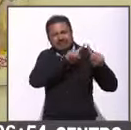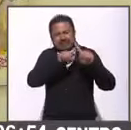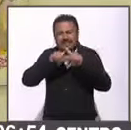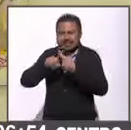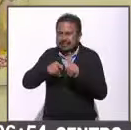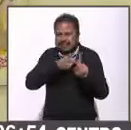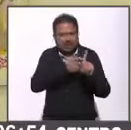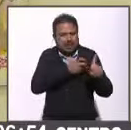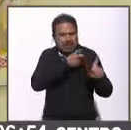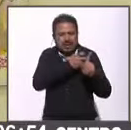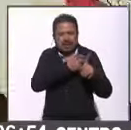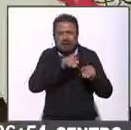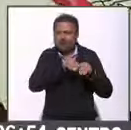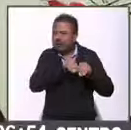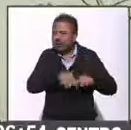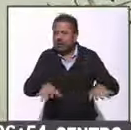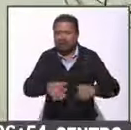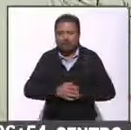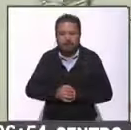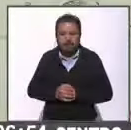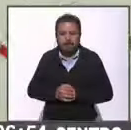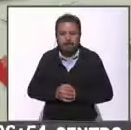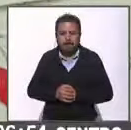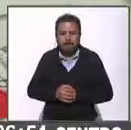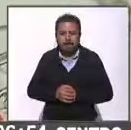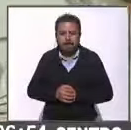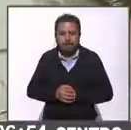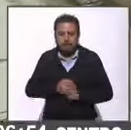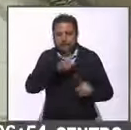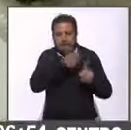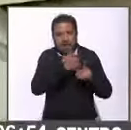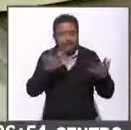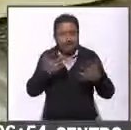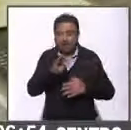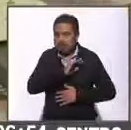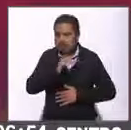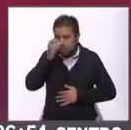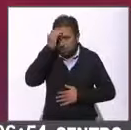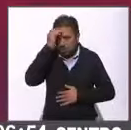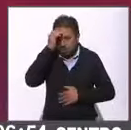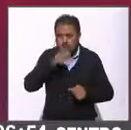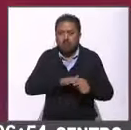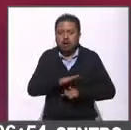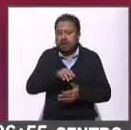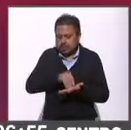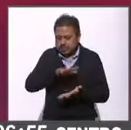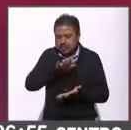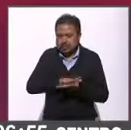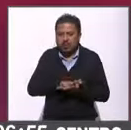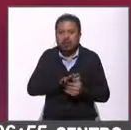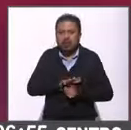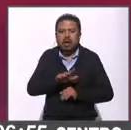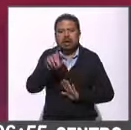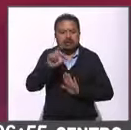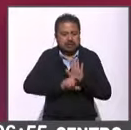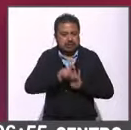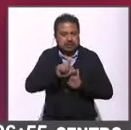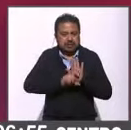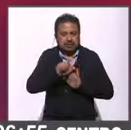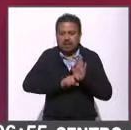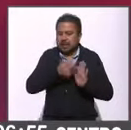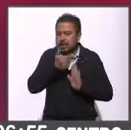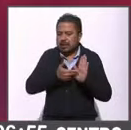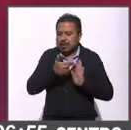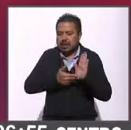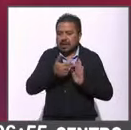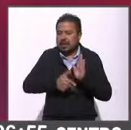ese despliegue. Estas obras se pueden conocer por medio de citas en la cuenta de Instagram, Taller